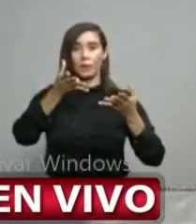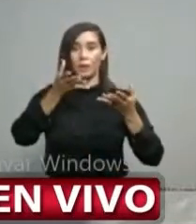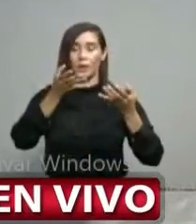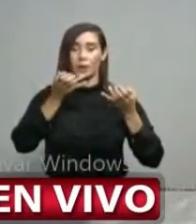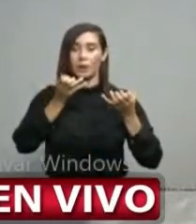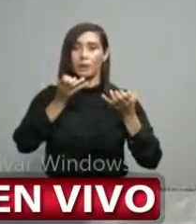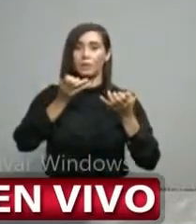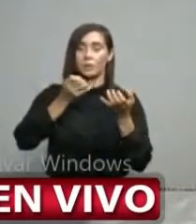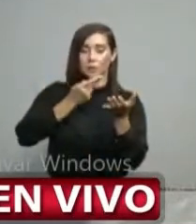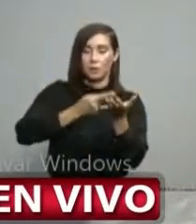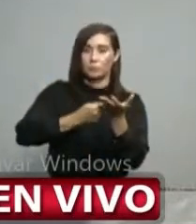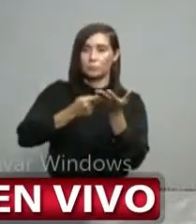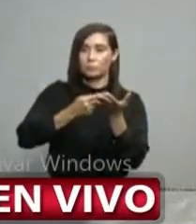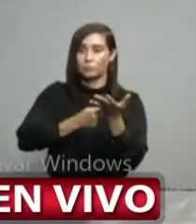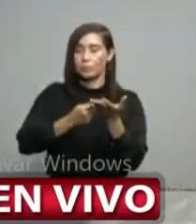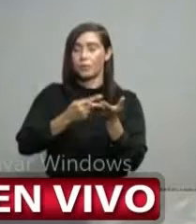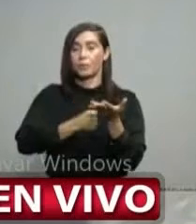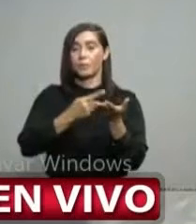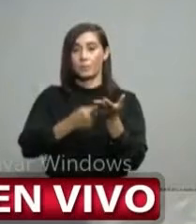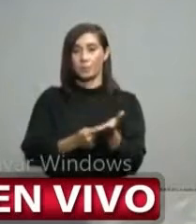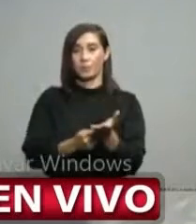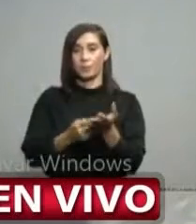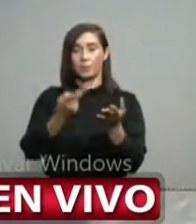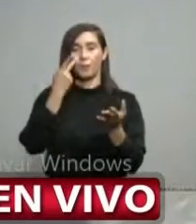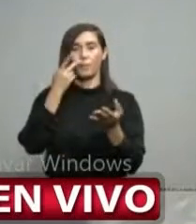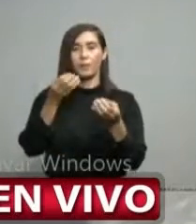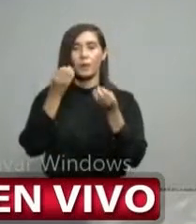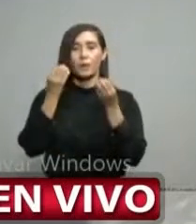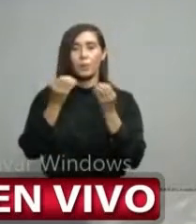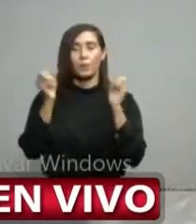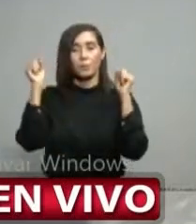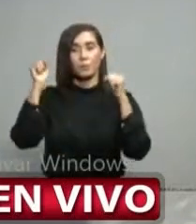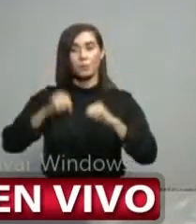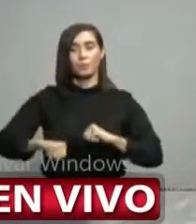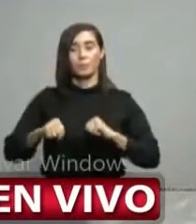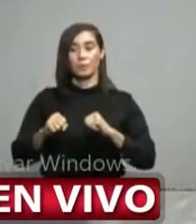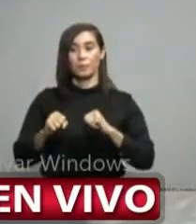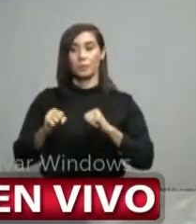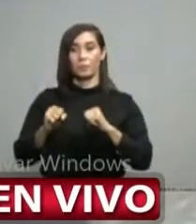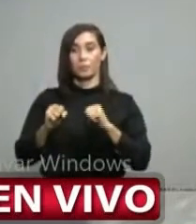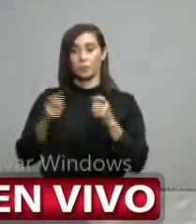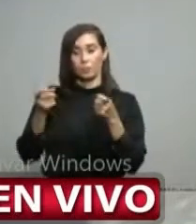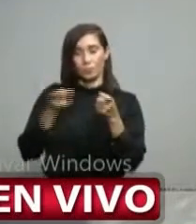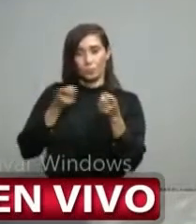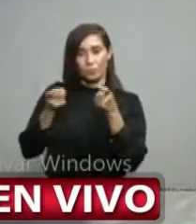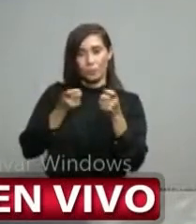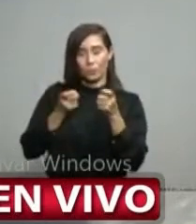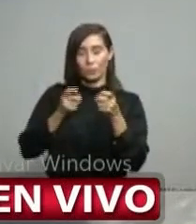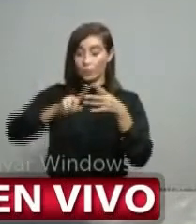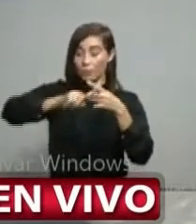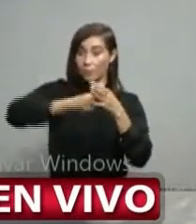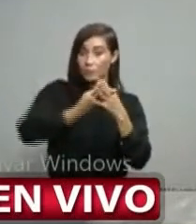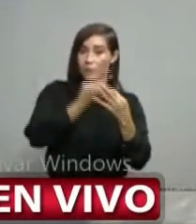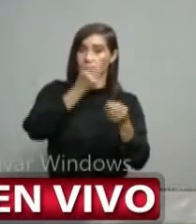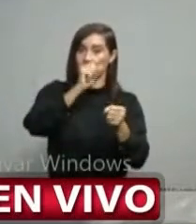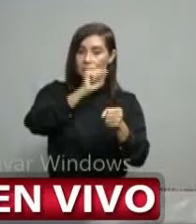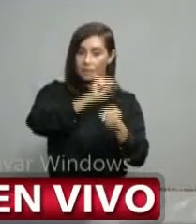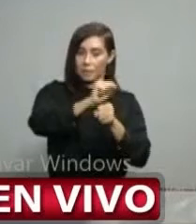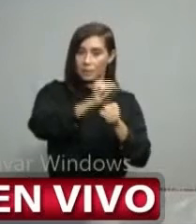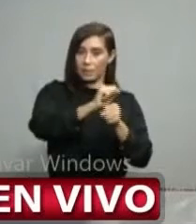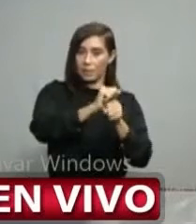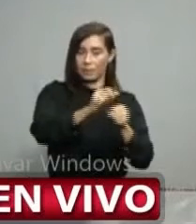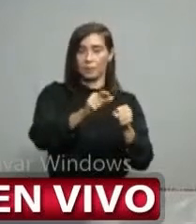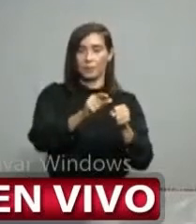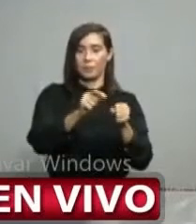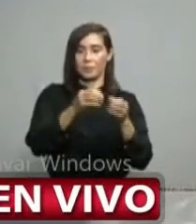persiguiendo junto a las autoridades nacionales desde el principio. Esa es la línea que tenemos que seguir.